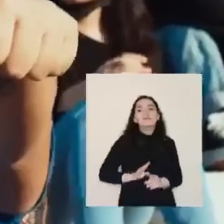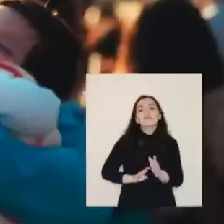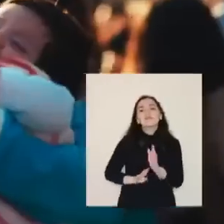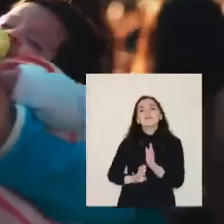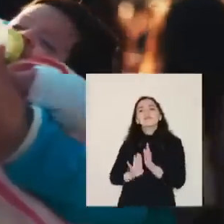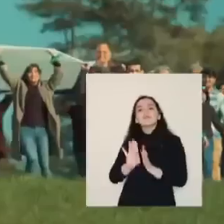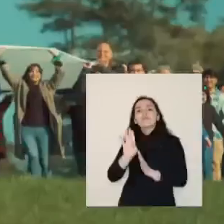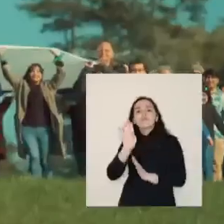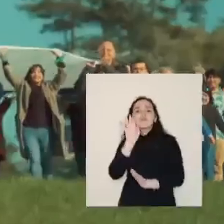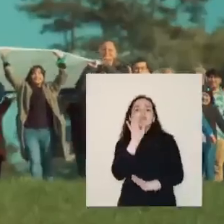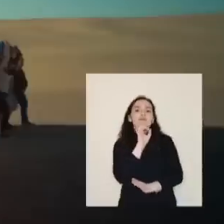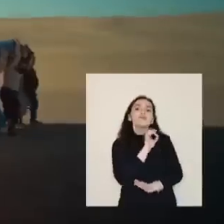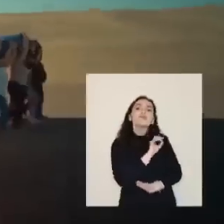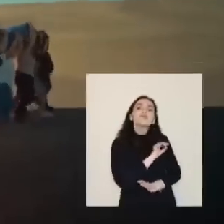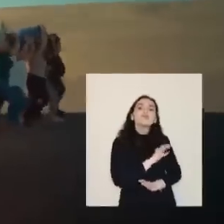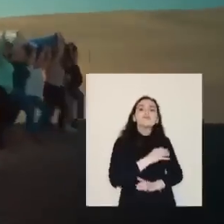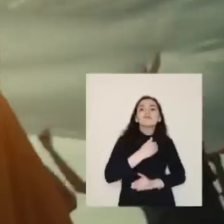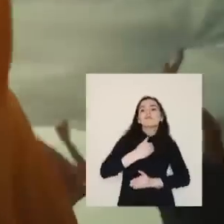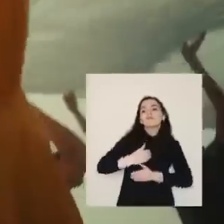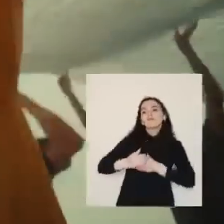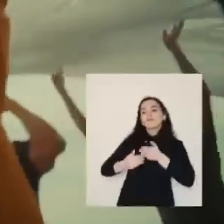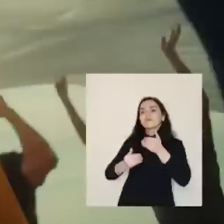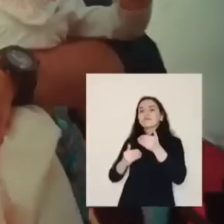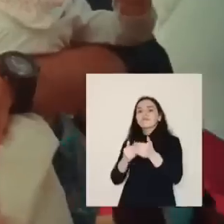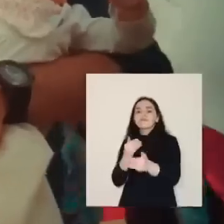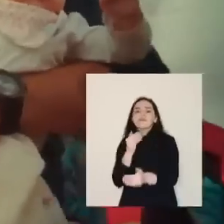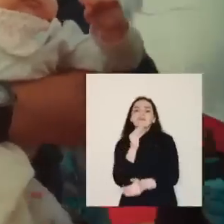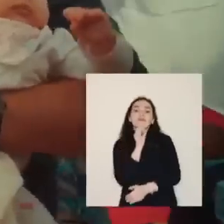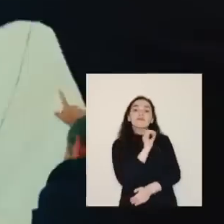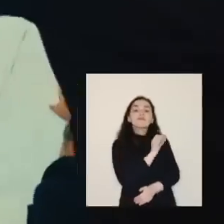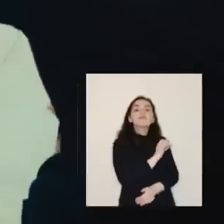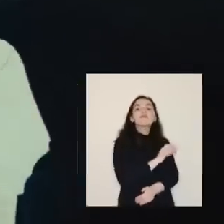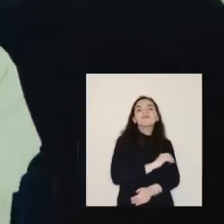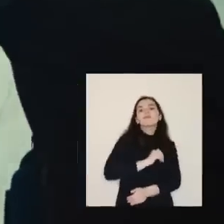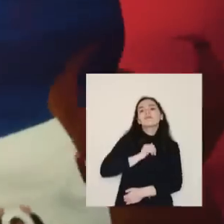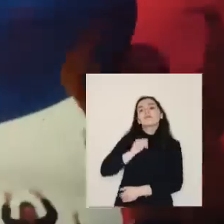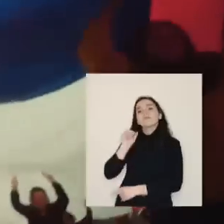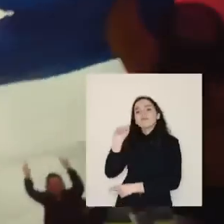¡Gracias! ¡Gracias!